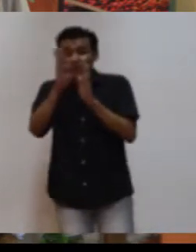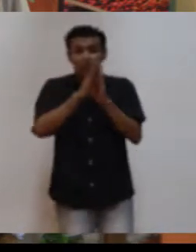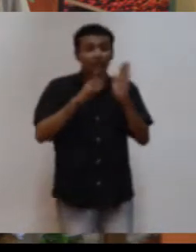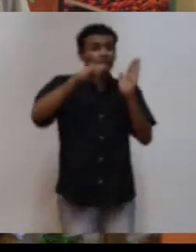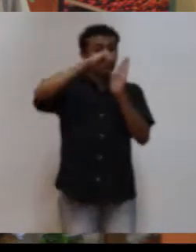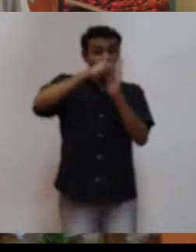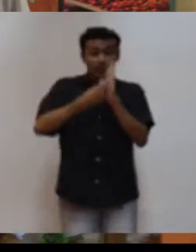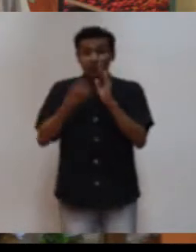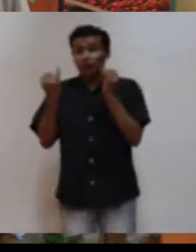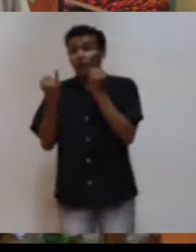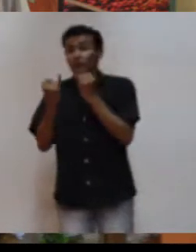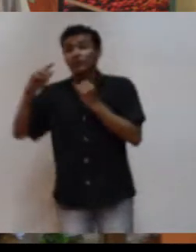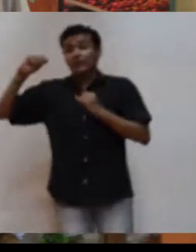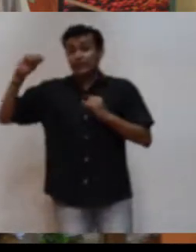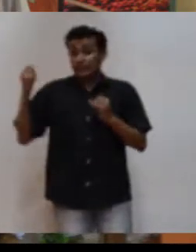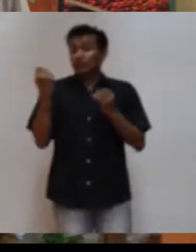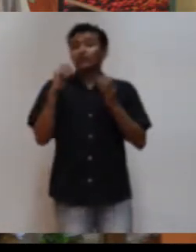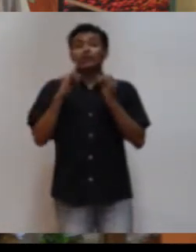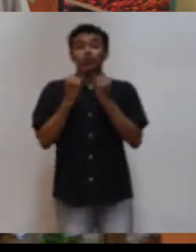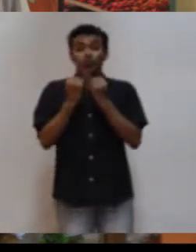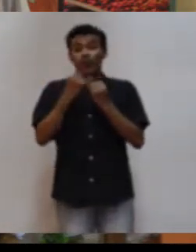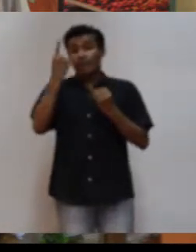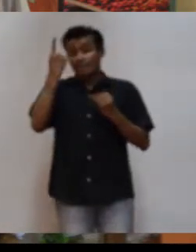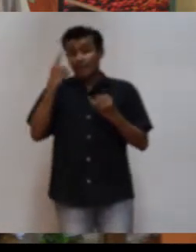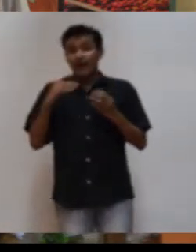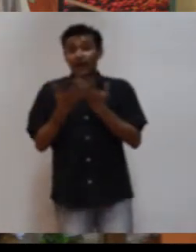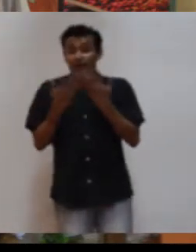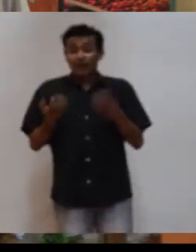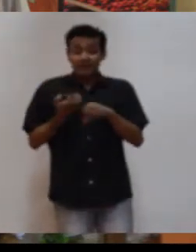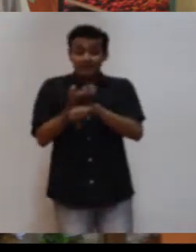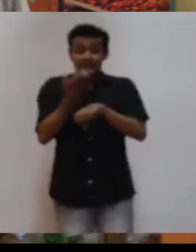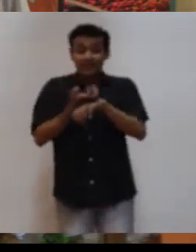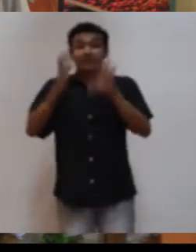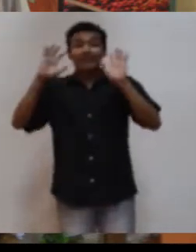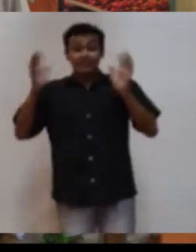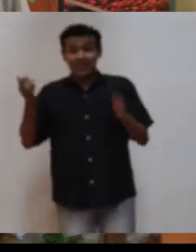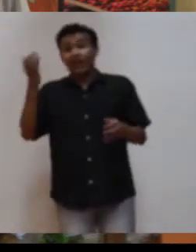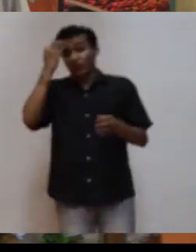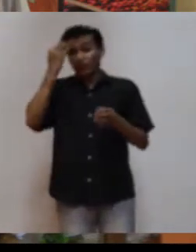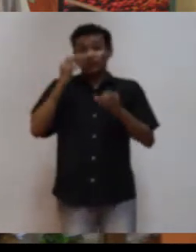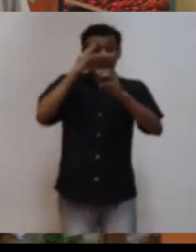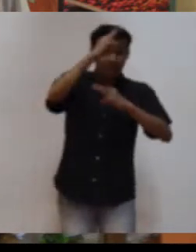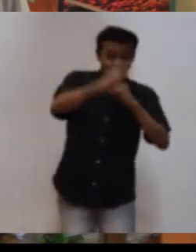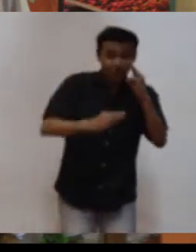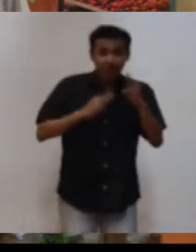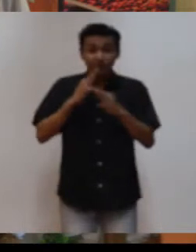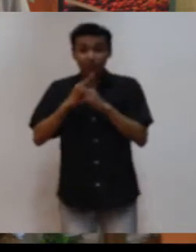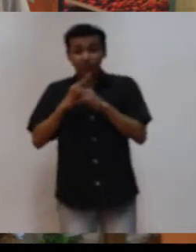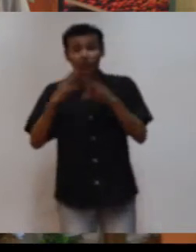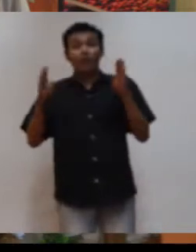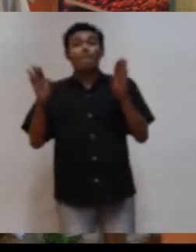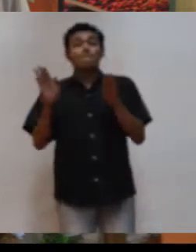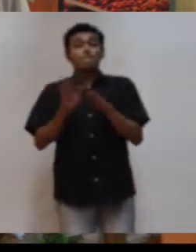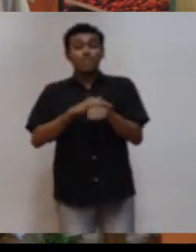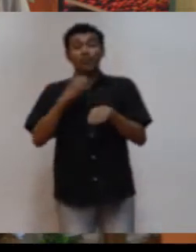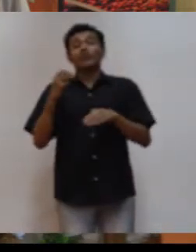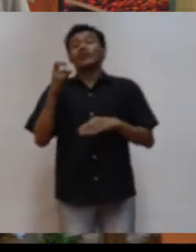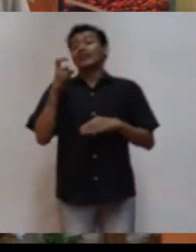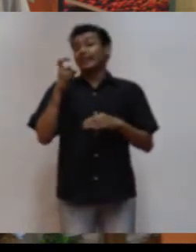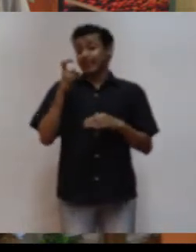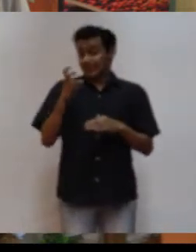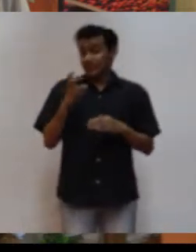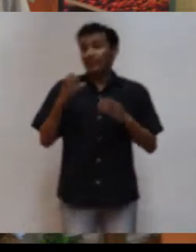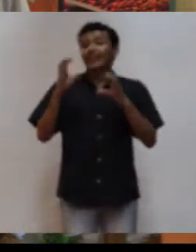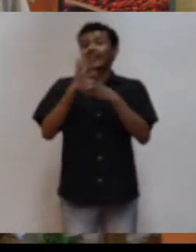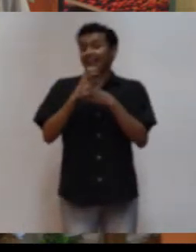actualidad, un estado con reconocimiento a nivel mundial por la calidad de café. Antes de cambiar de sala, te